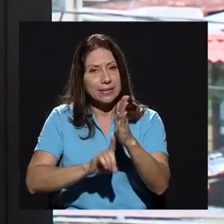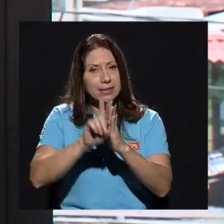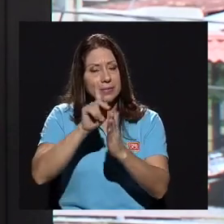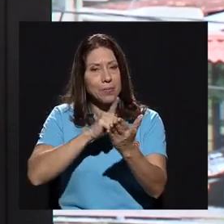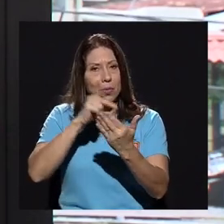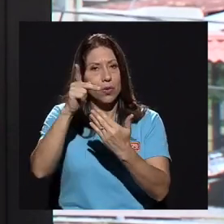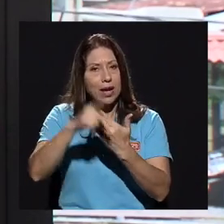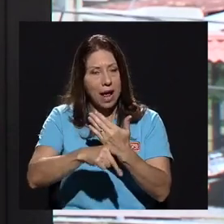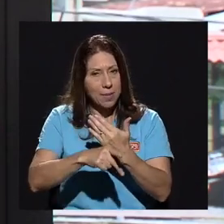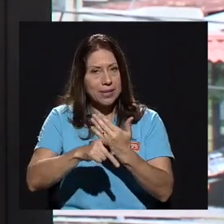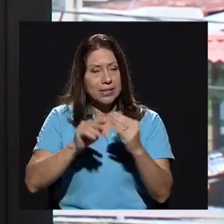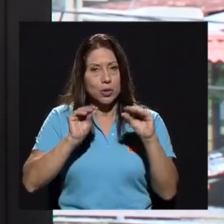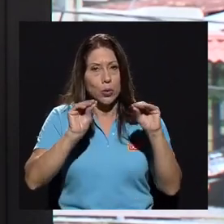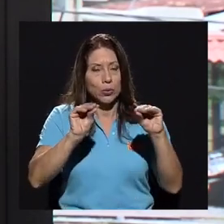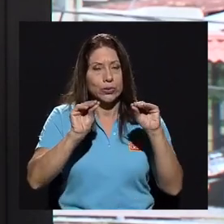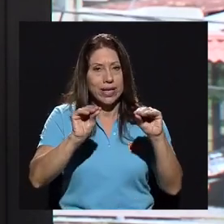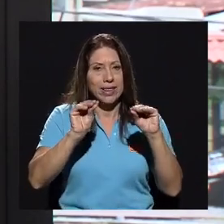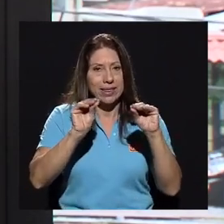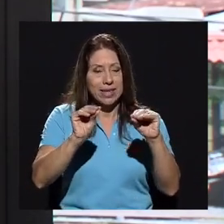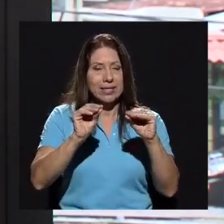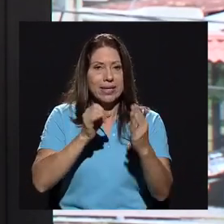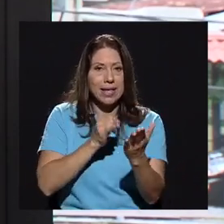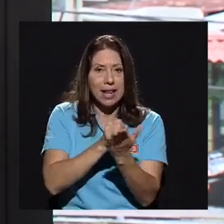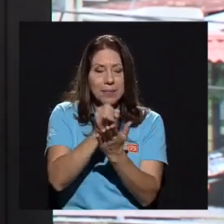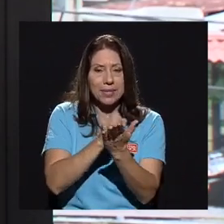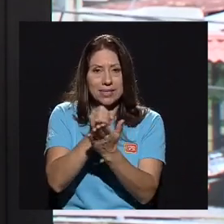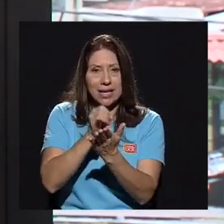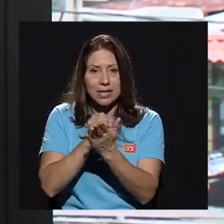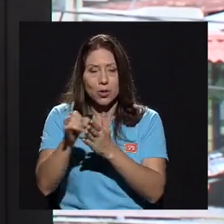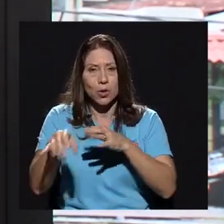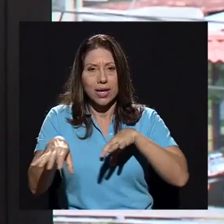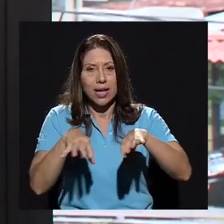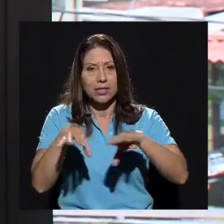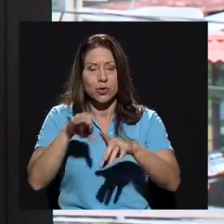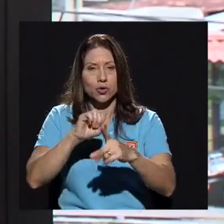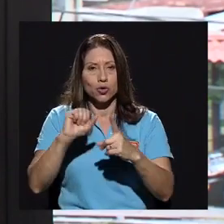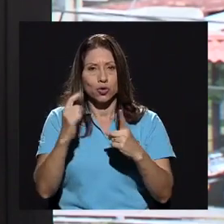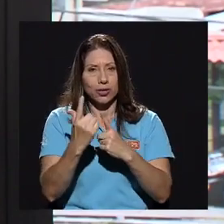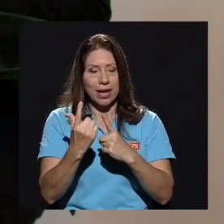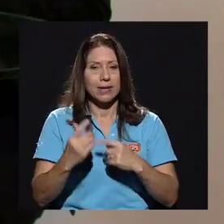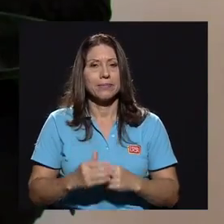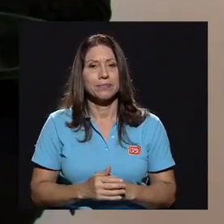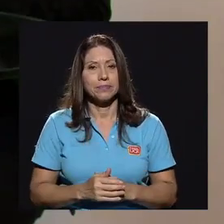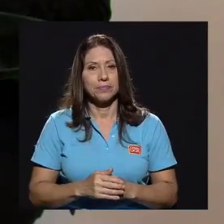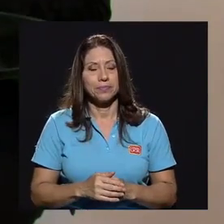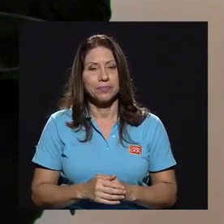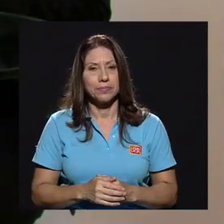nuestros programas docentes, la investigación y la acción social.